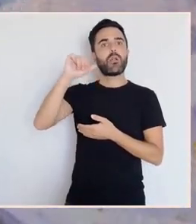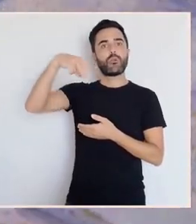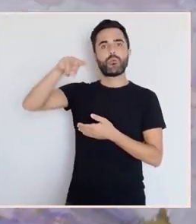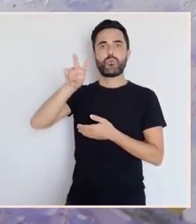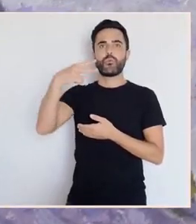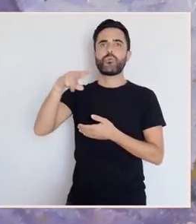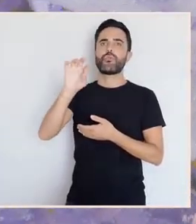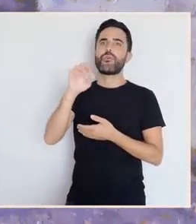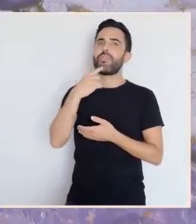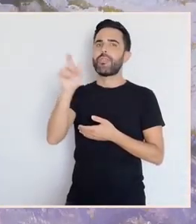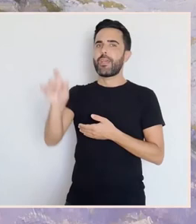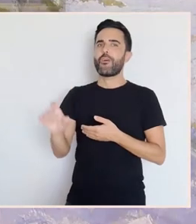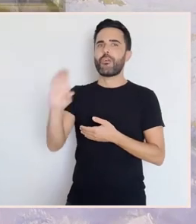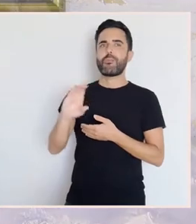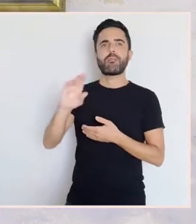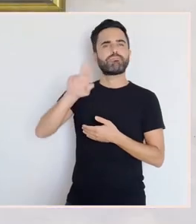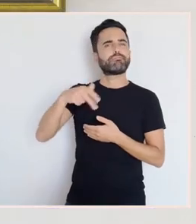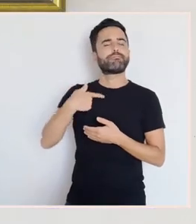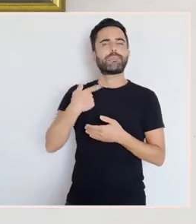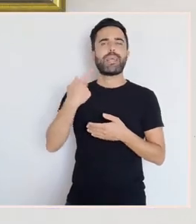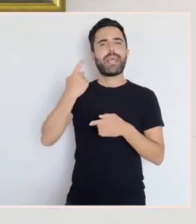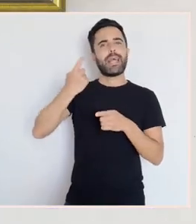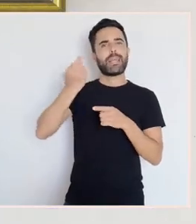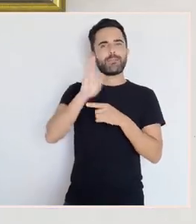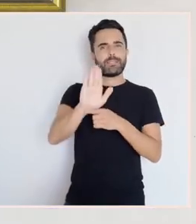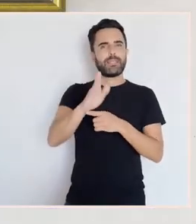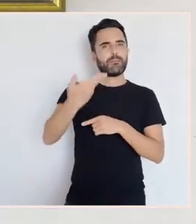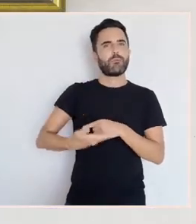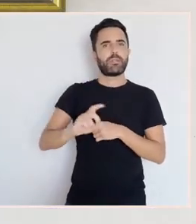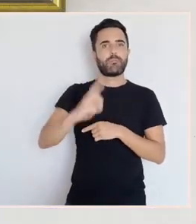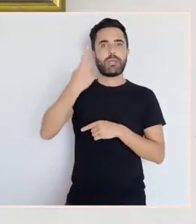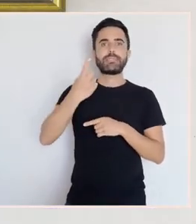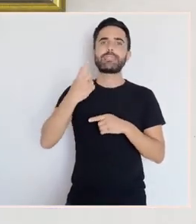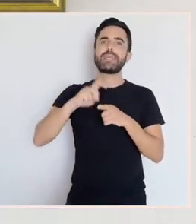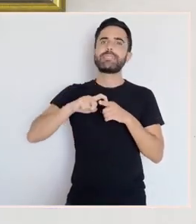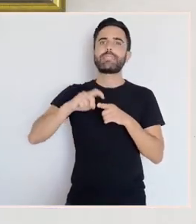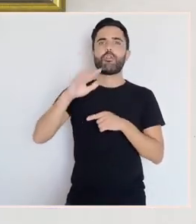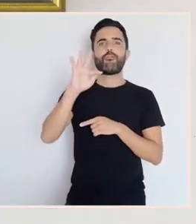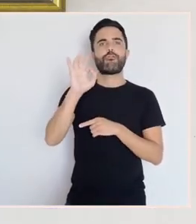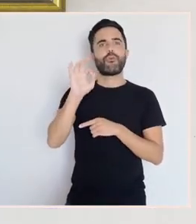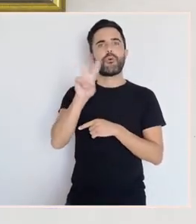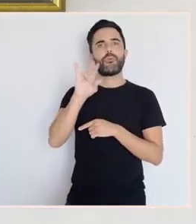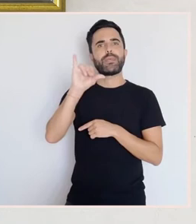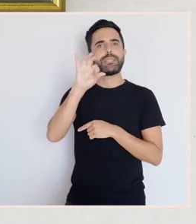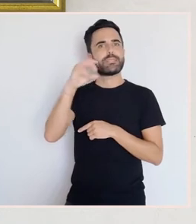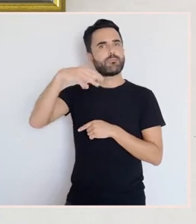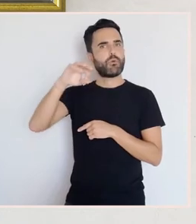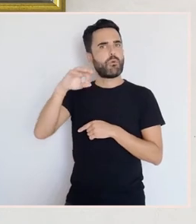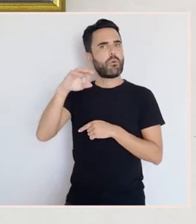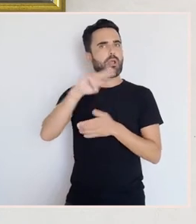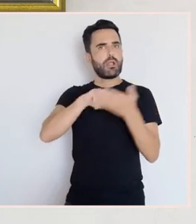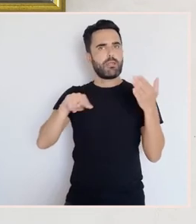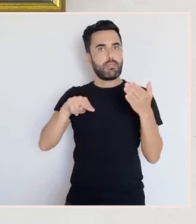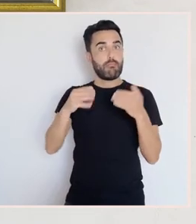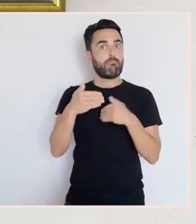galaico por excelencia. Bueno, noutra ocasión, pois, poderíamos falar de máis obras e queredes,